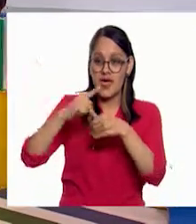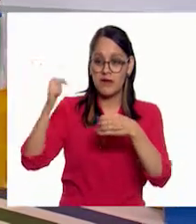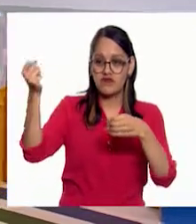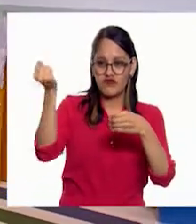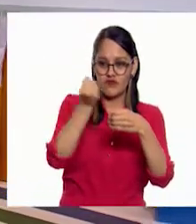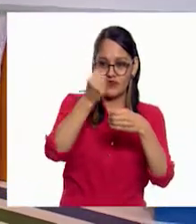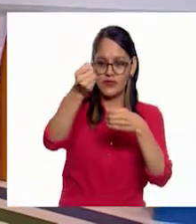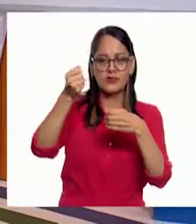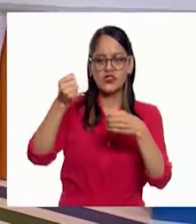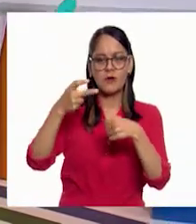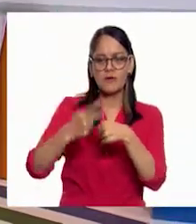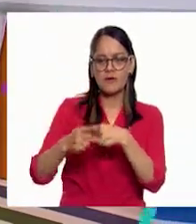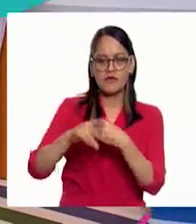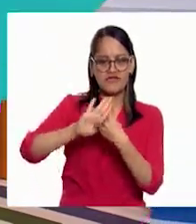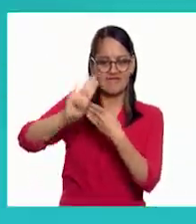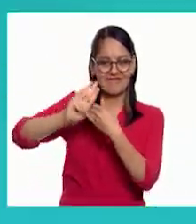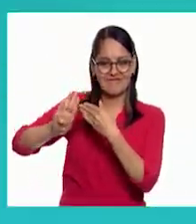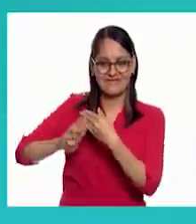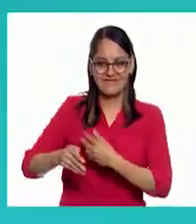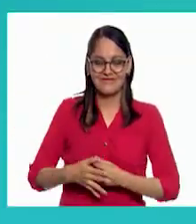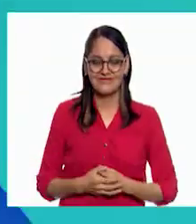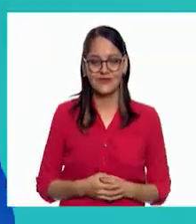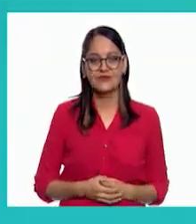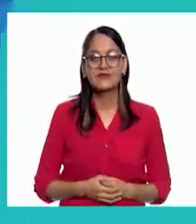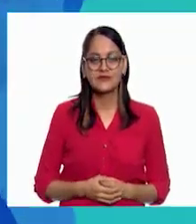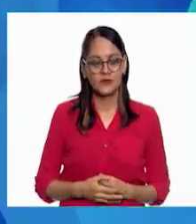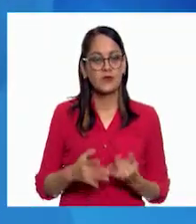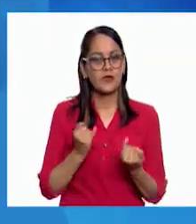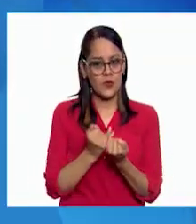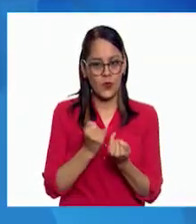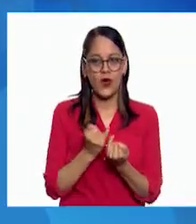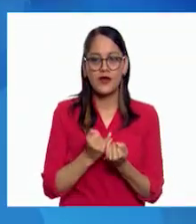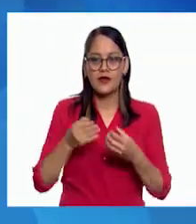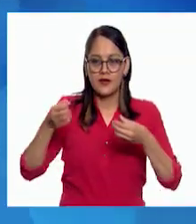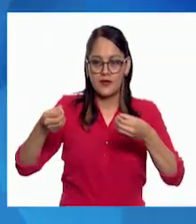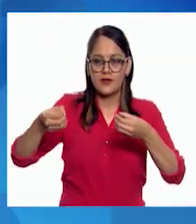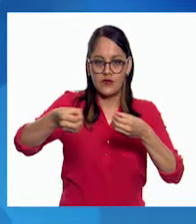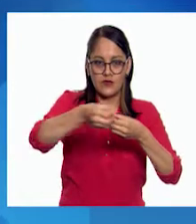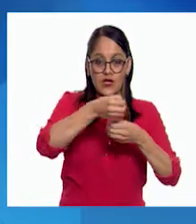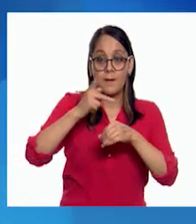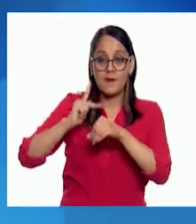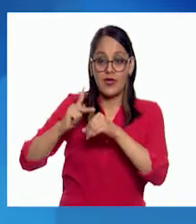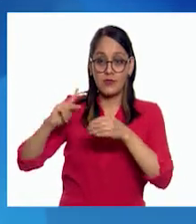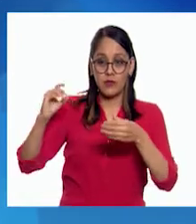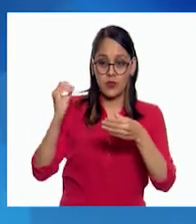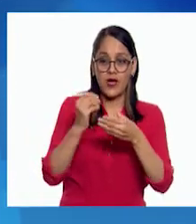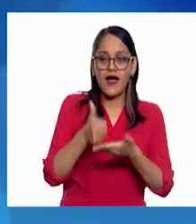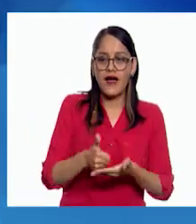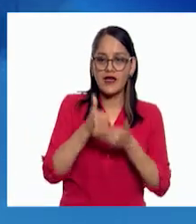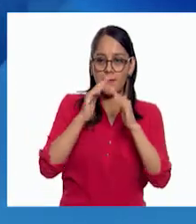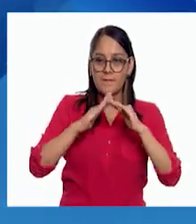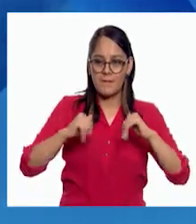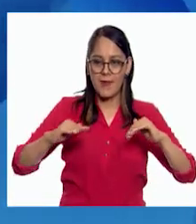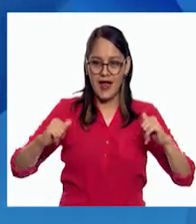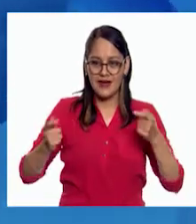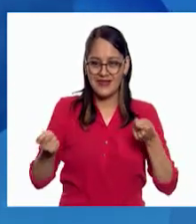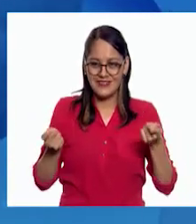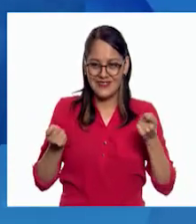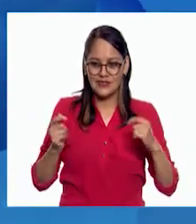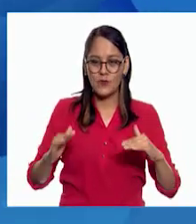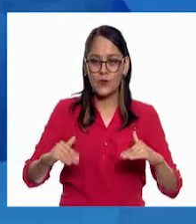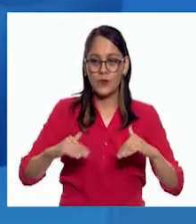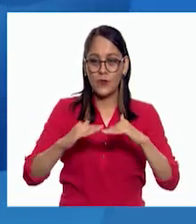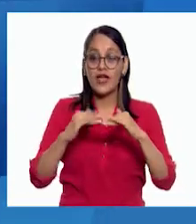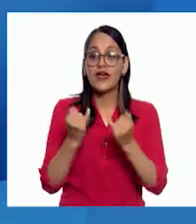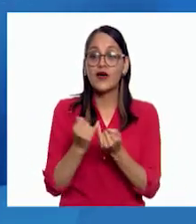peligrosos en su caída para acá. Ya vimos, nos protege de mirtiritos, nos da las mareas, por esto, esta fuerza de atracción de la